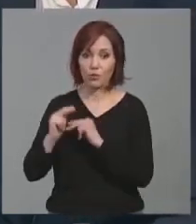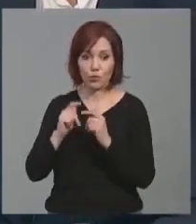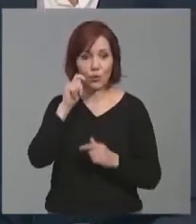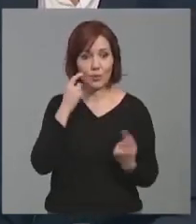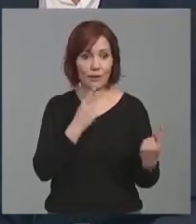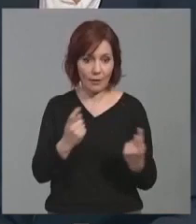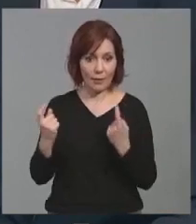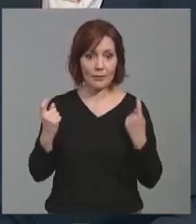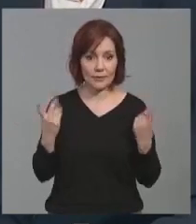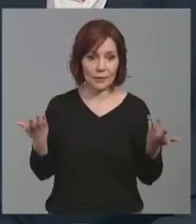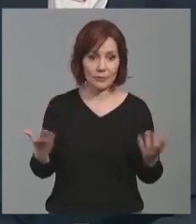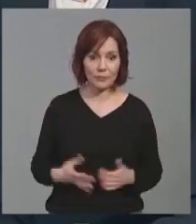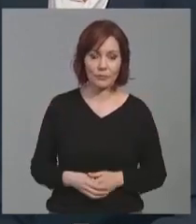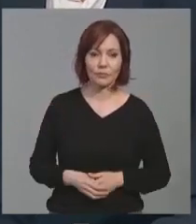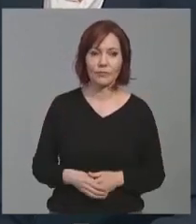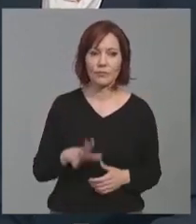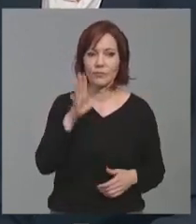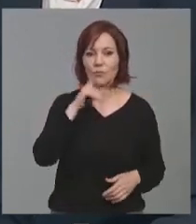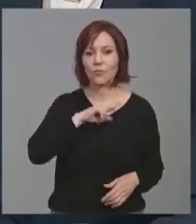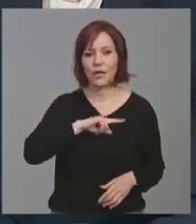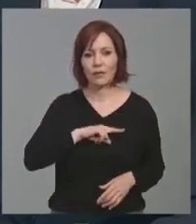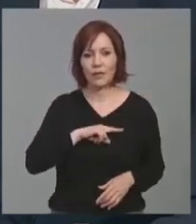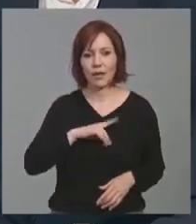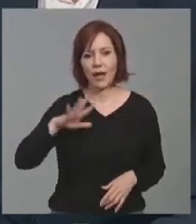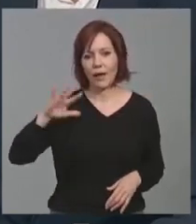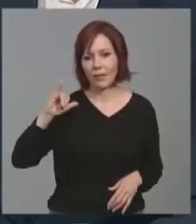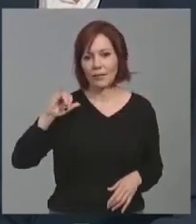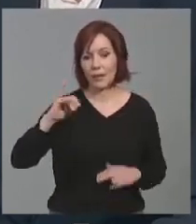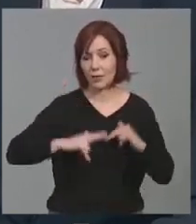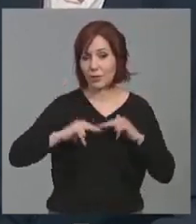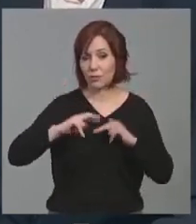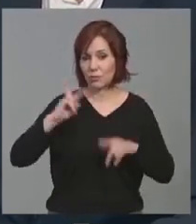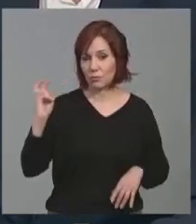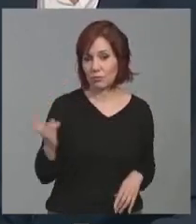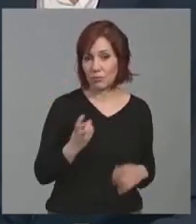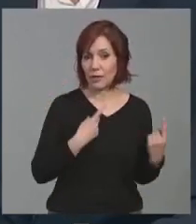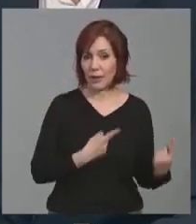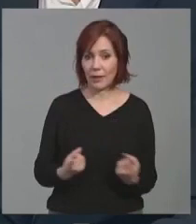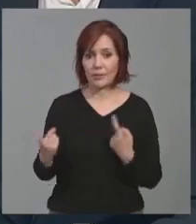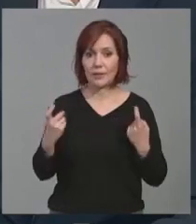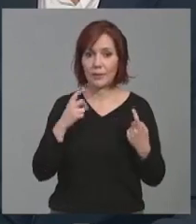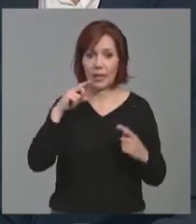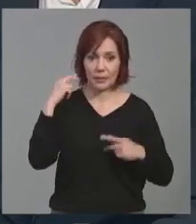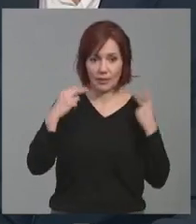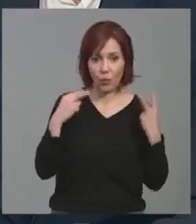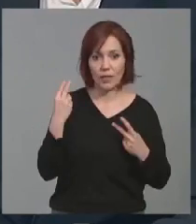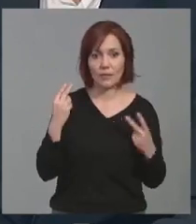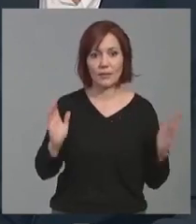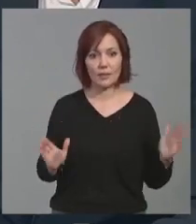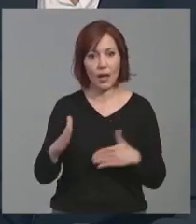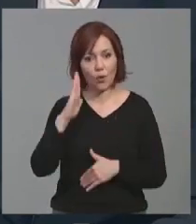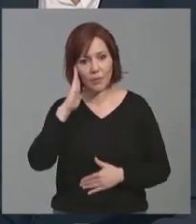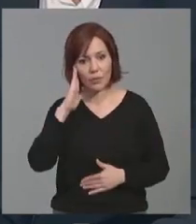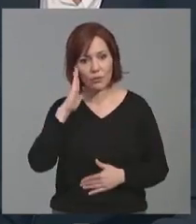porque Caravaca reúne todo tipo de infraestructuras, las infraestructuras necesarias, por ejemplo, restaurantes, alojamientos.